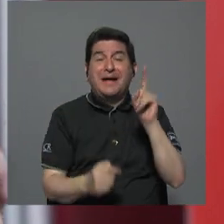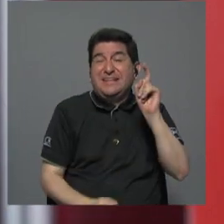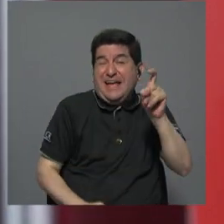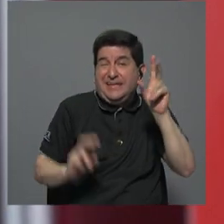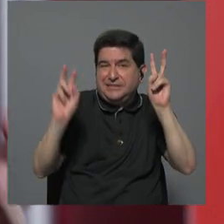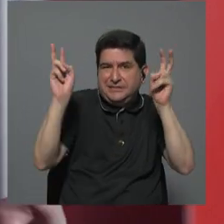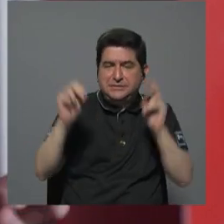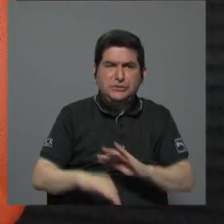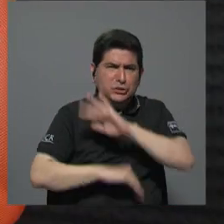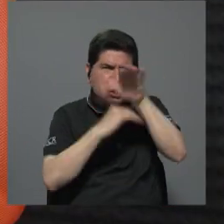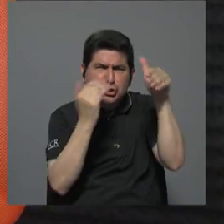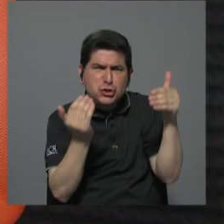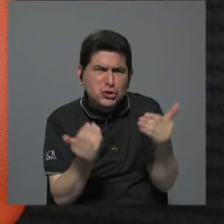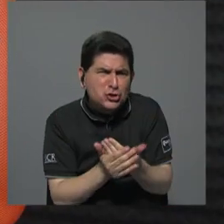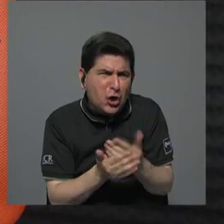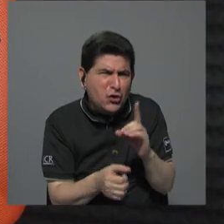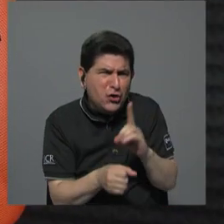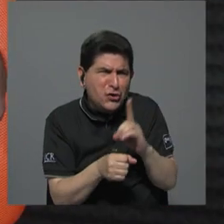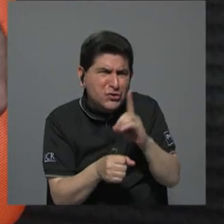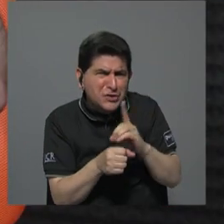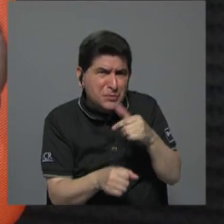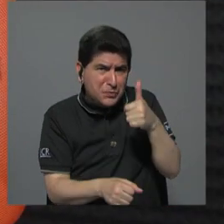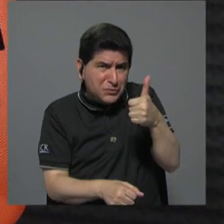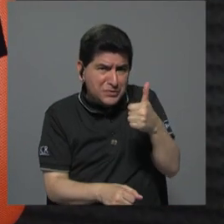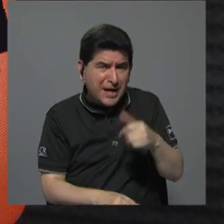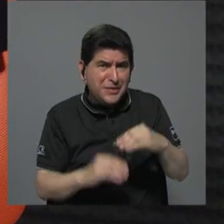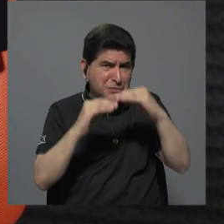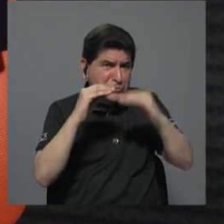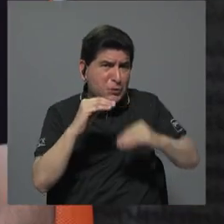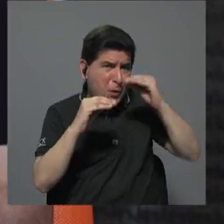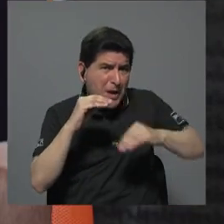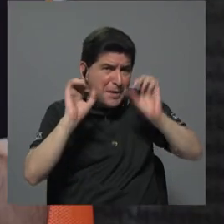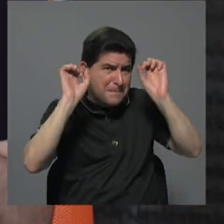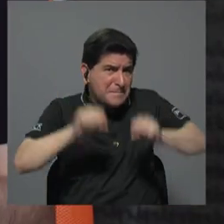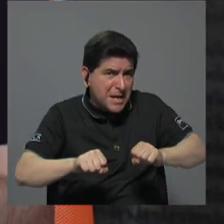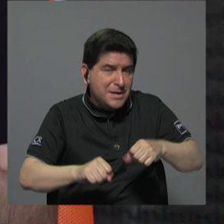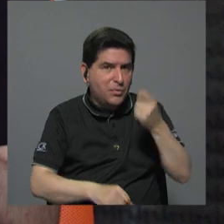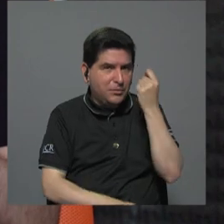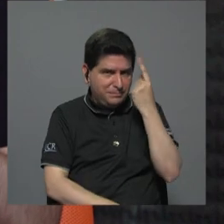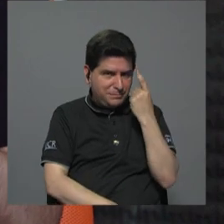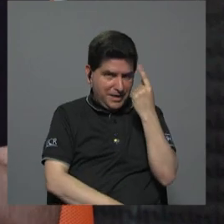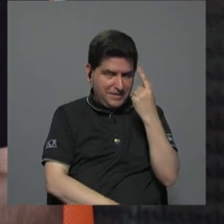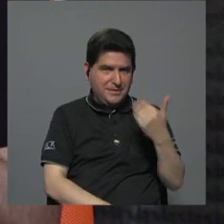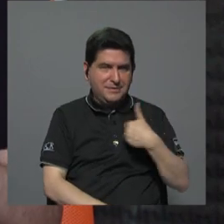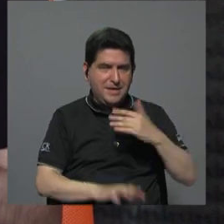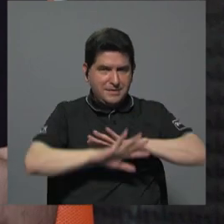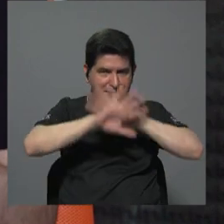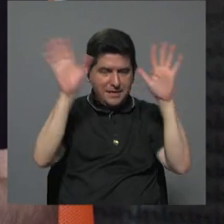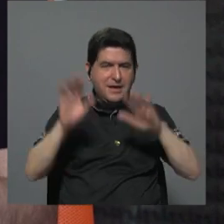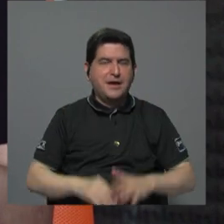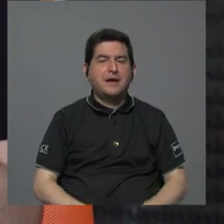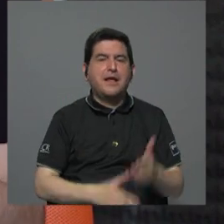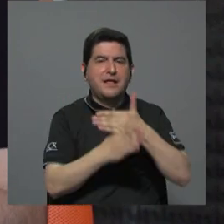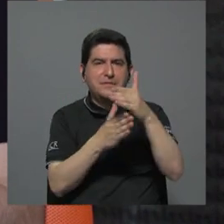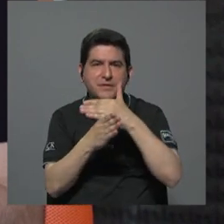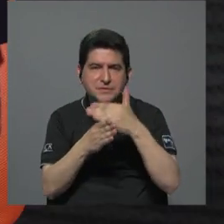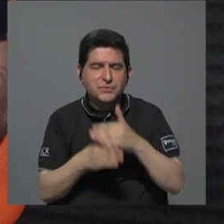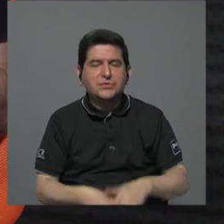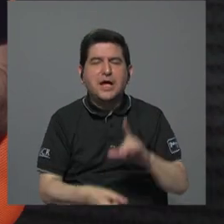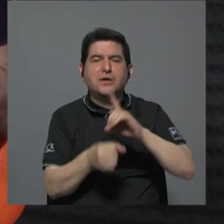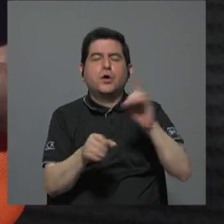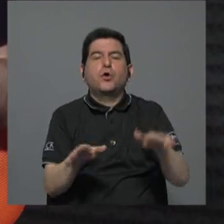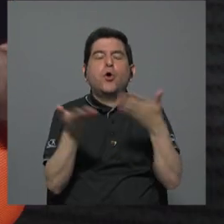llevaría todas las diputaciones con el mínimo posible para entender esto hay que tener claro cómo se reparten las curules